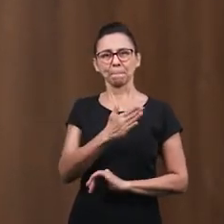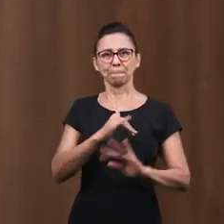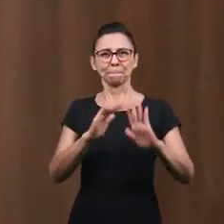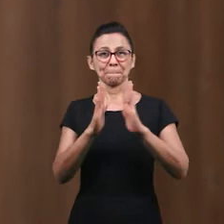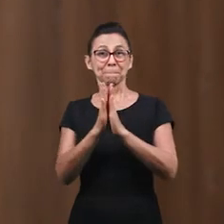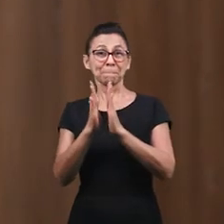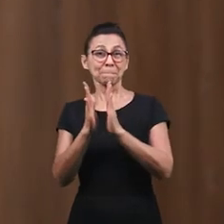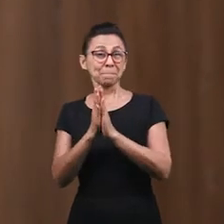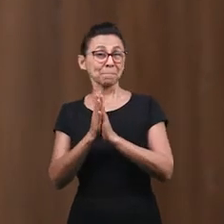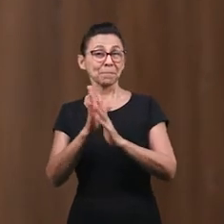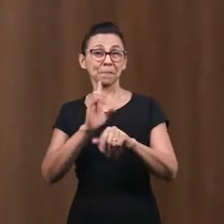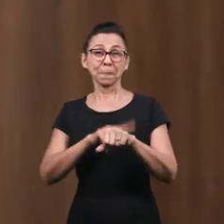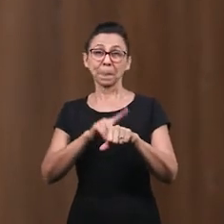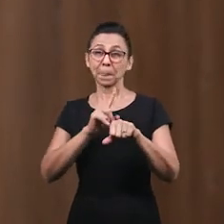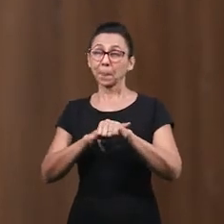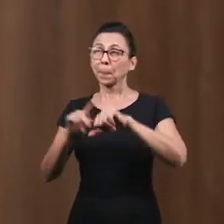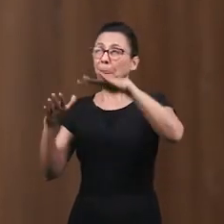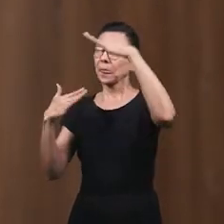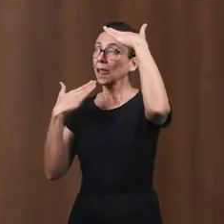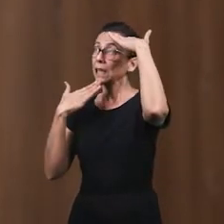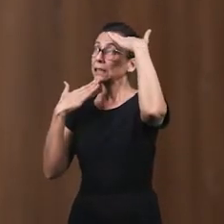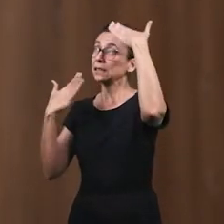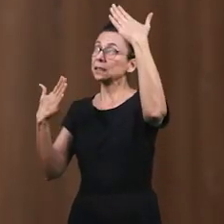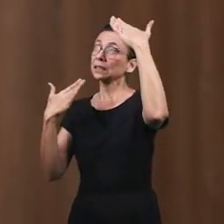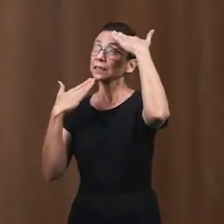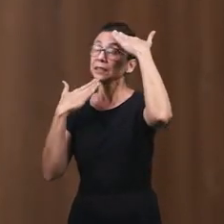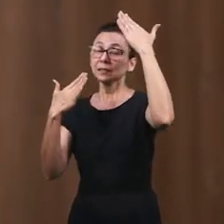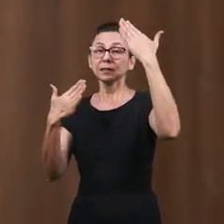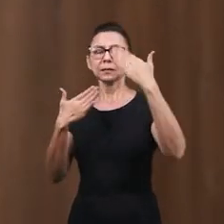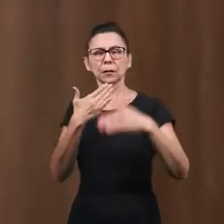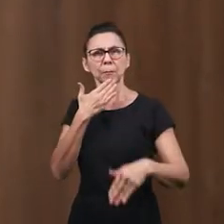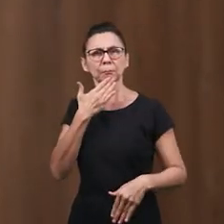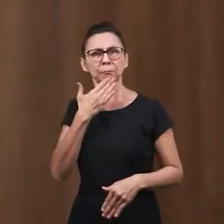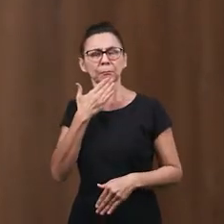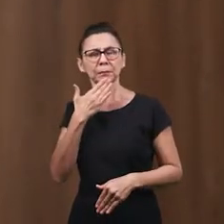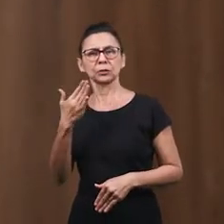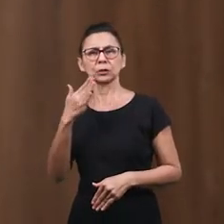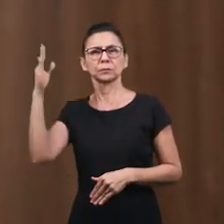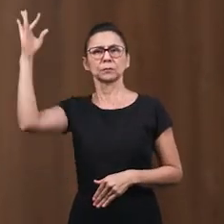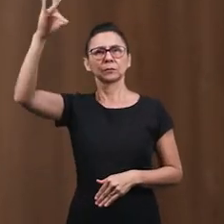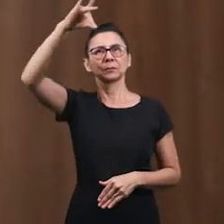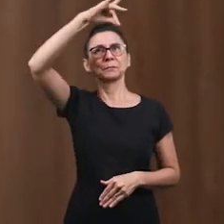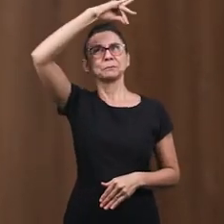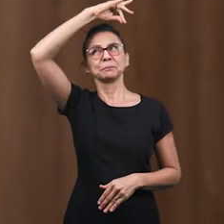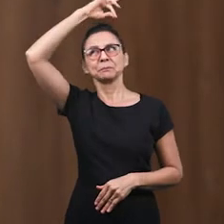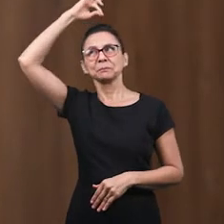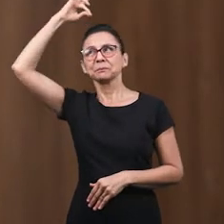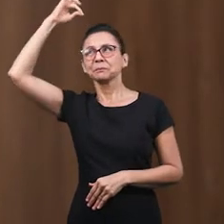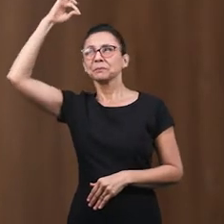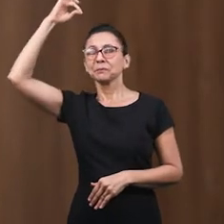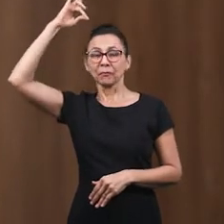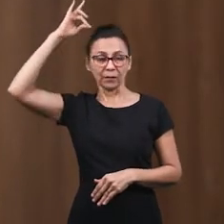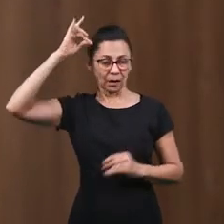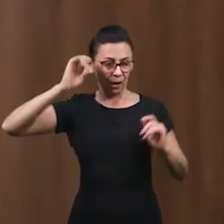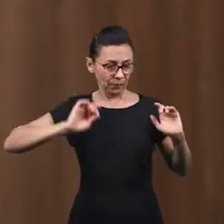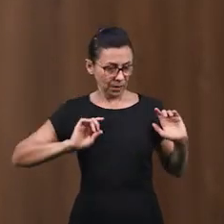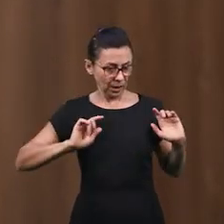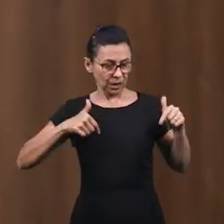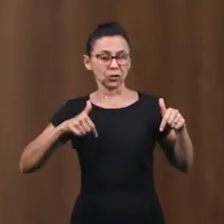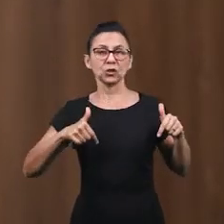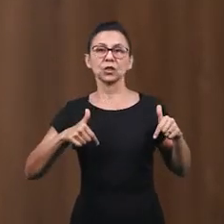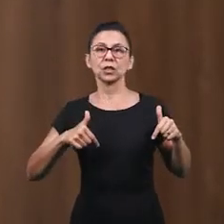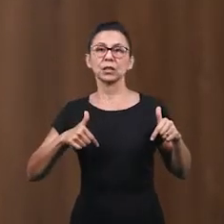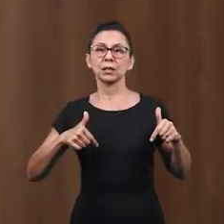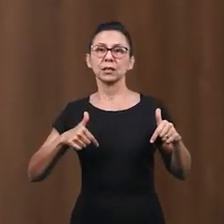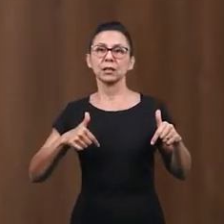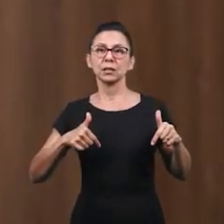Con nuestro corazón Lleno de gratitud Y pedimos Señor Que tu Espíritu Santo Opere Señor